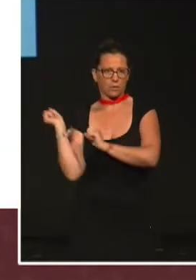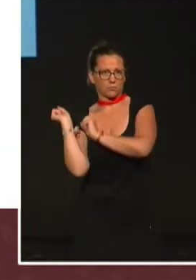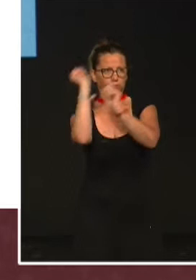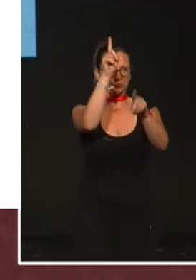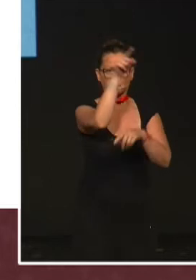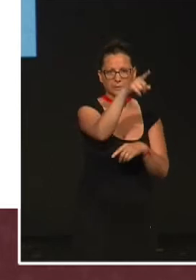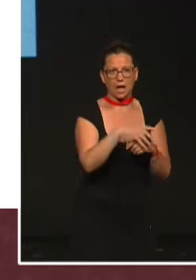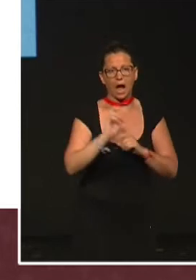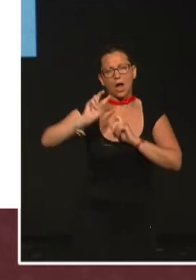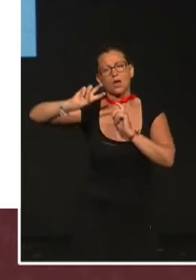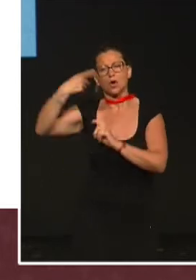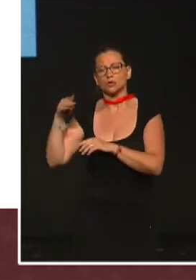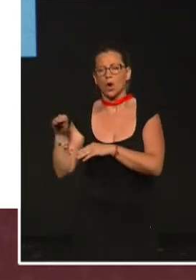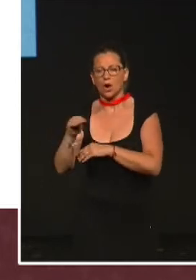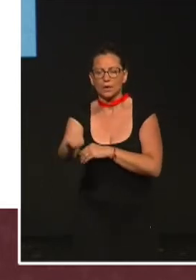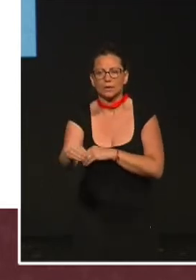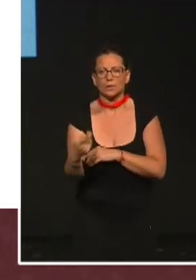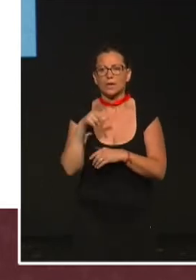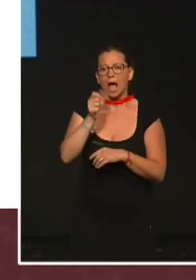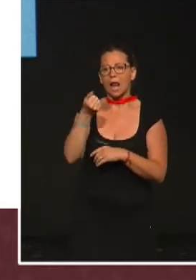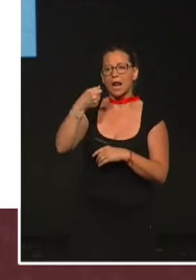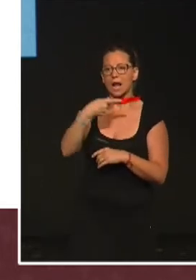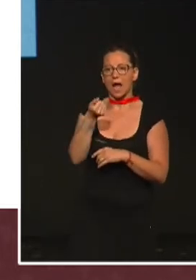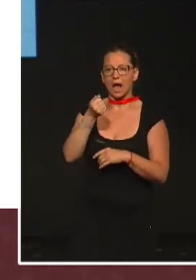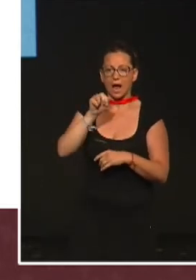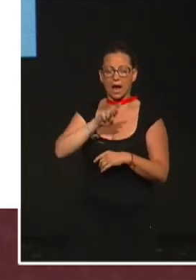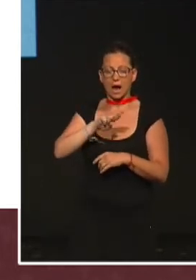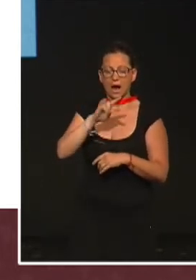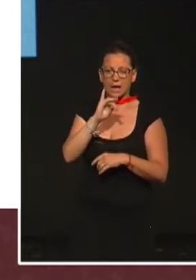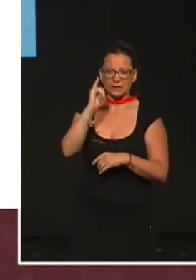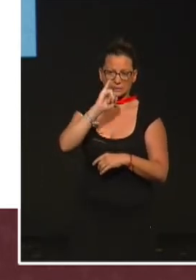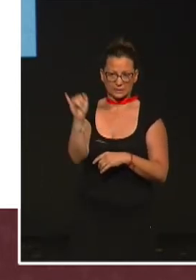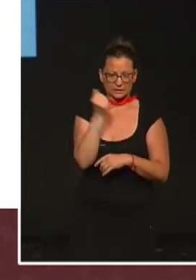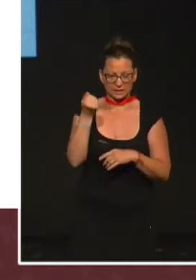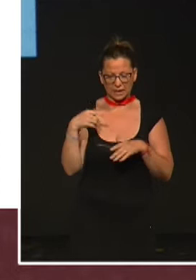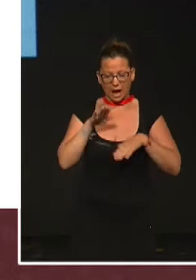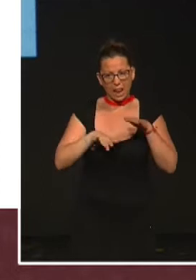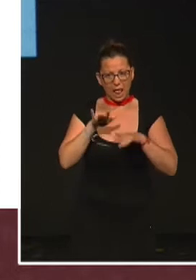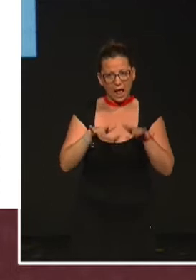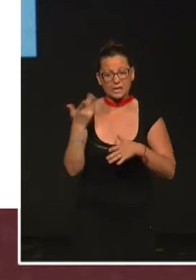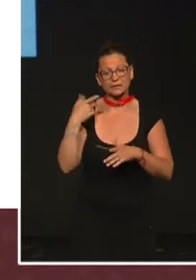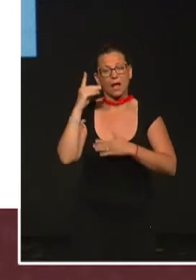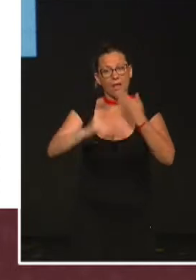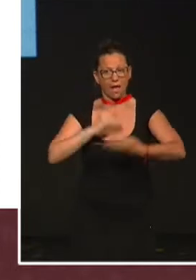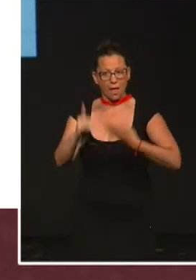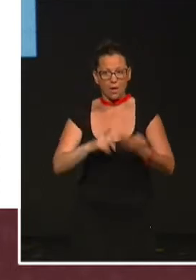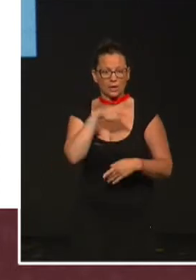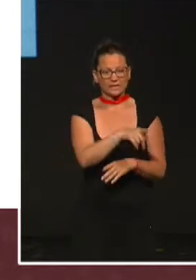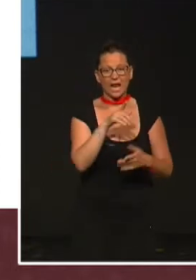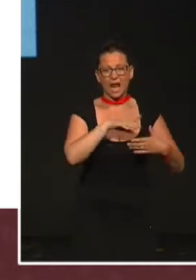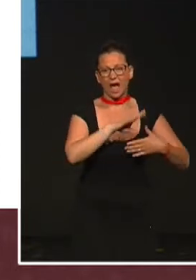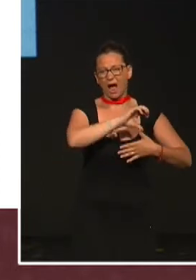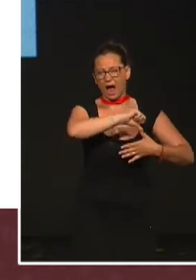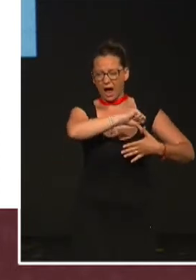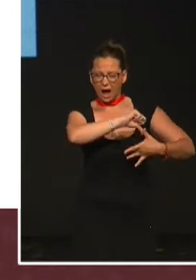Hay otro reptil más, la lagartija de Darwin, que también fue descubierta en la Tierra de Fuego en estos viajes. Yo me